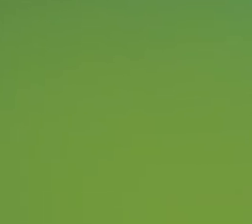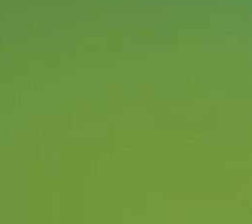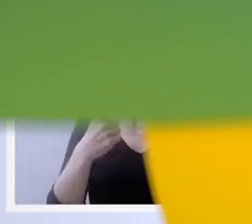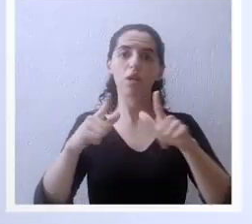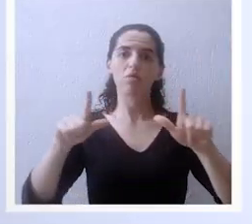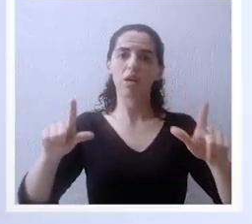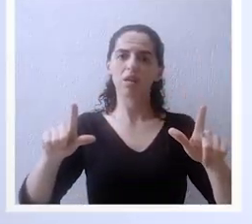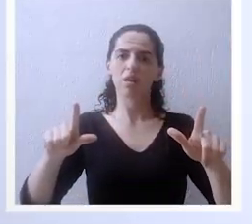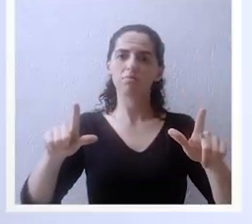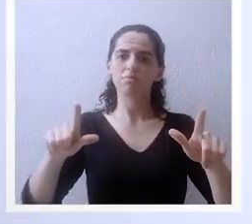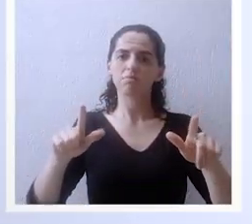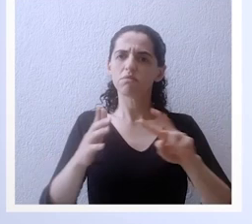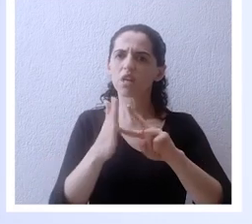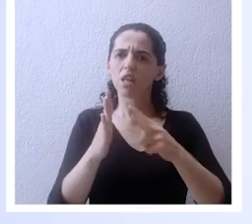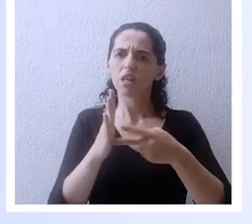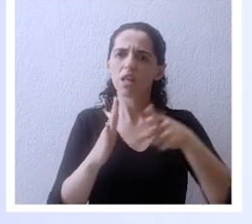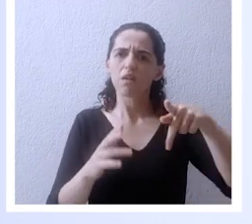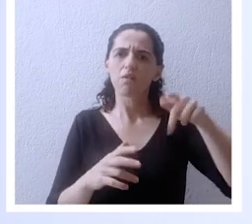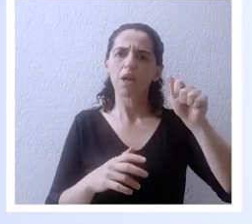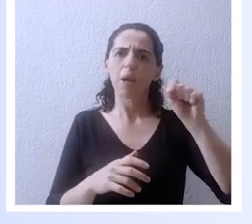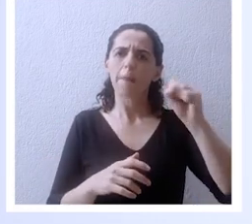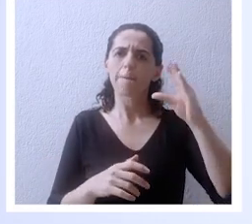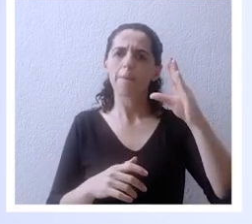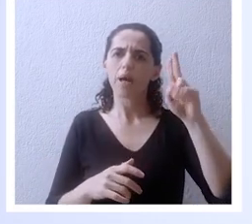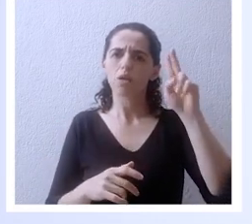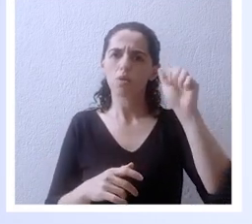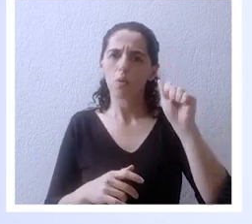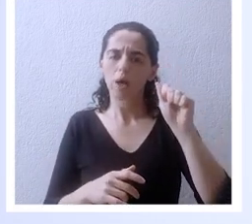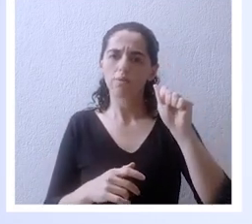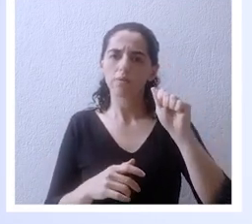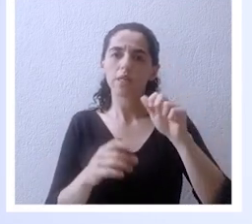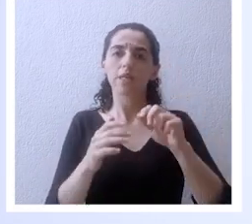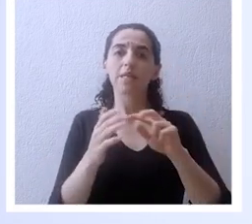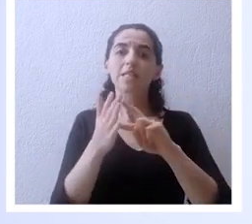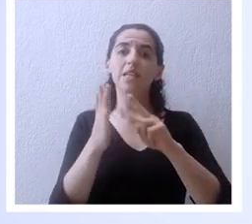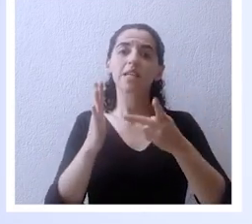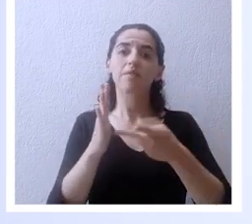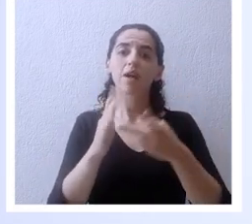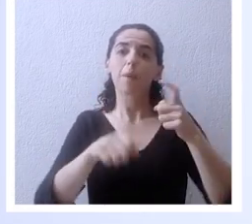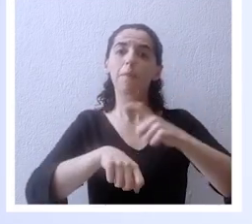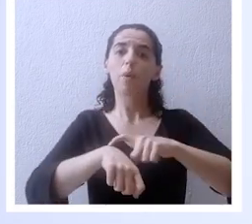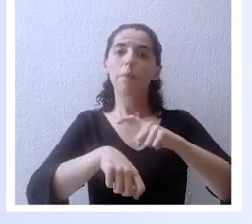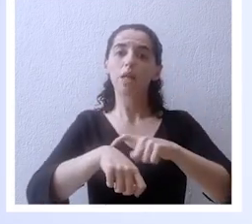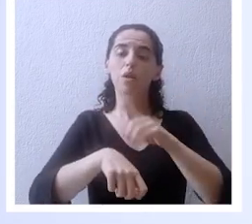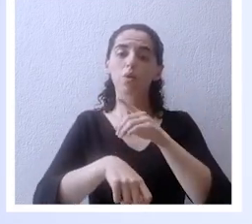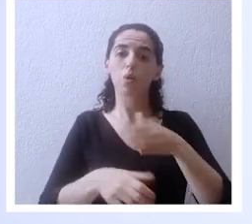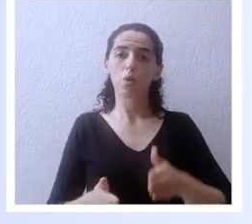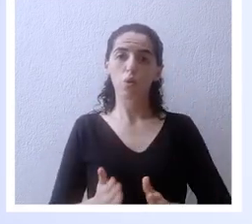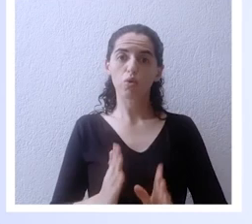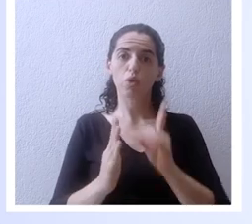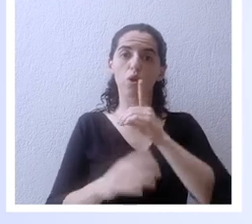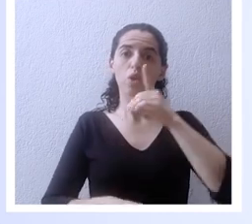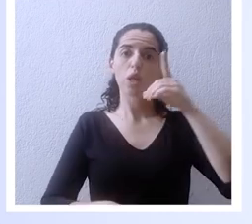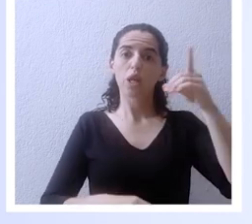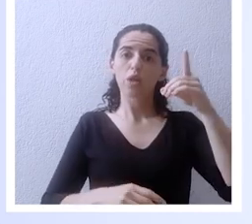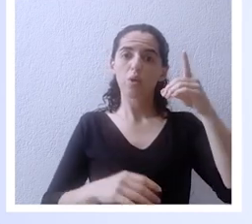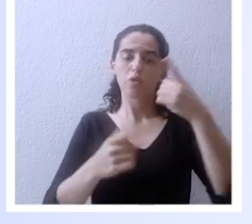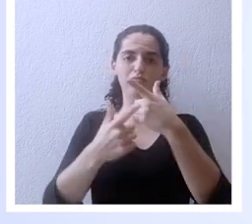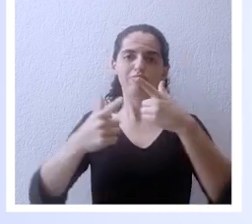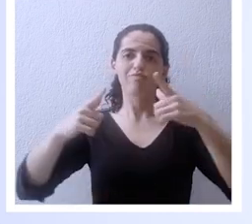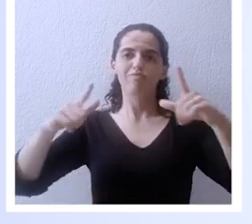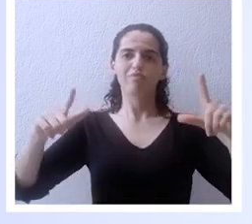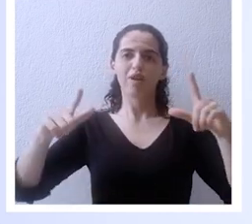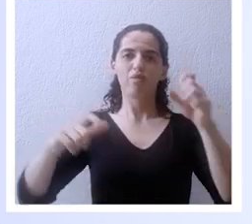¿Qué simboliza la Pascua? La Pascua simboliza el momento en que los hijos de Dios iban a ser liberados de Egipto